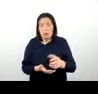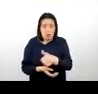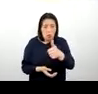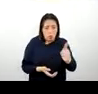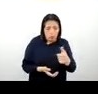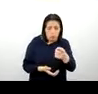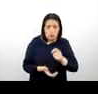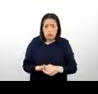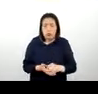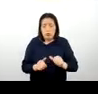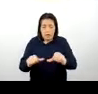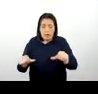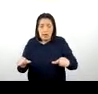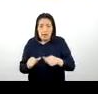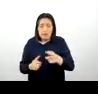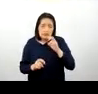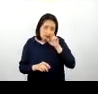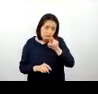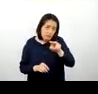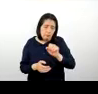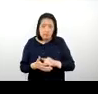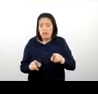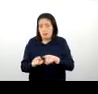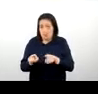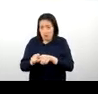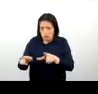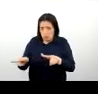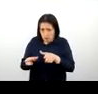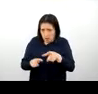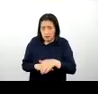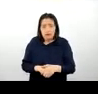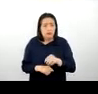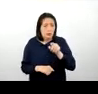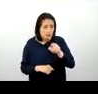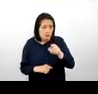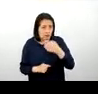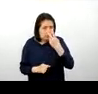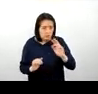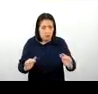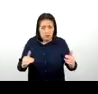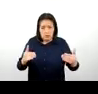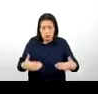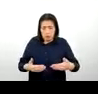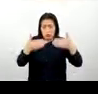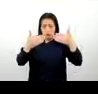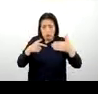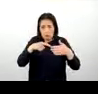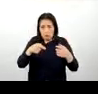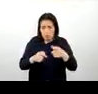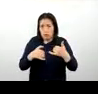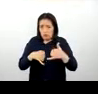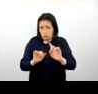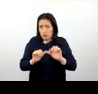otras áreas, lo que se puede observar en el mismo Complejo, estos muros también que se encuentran ahí todavía.